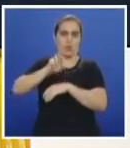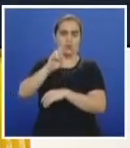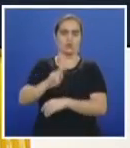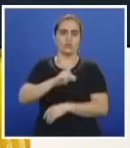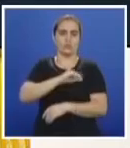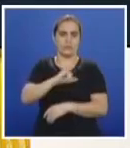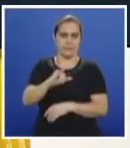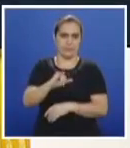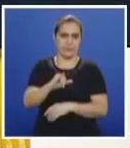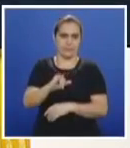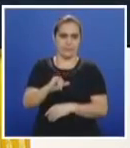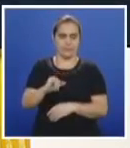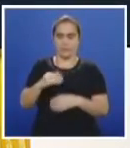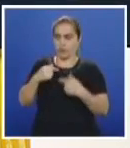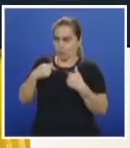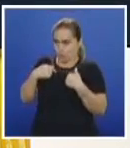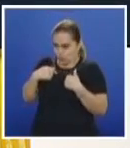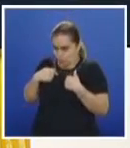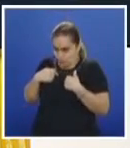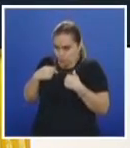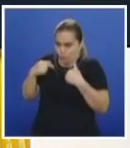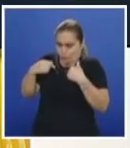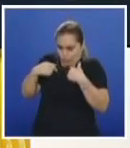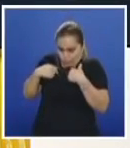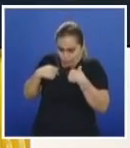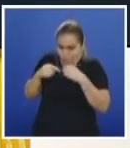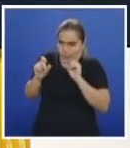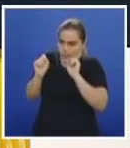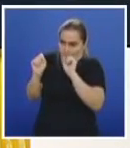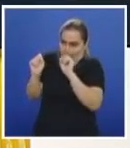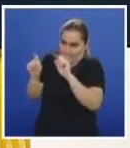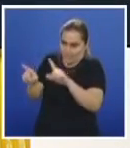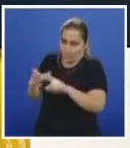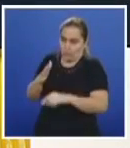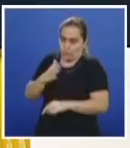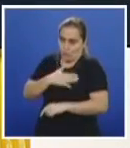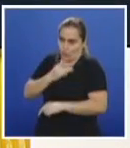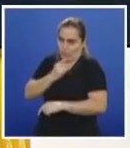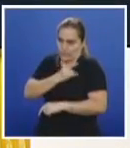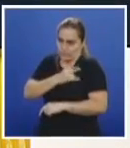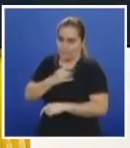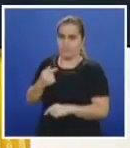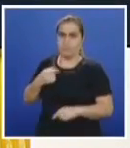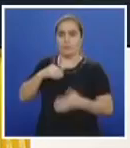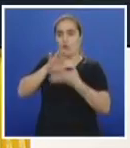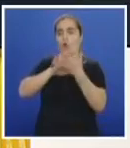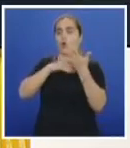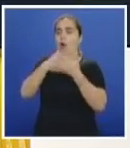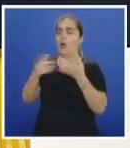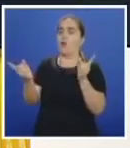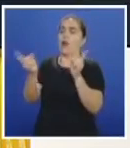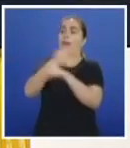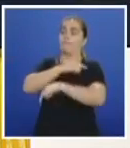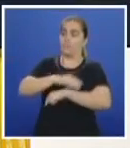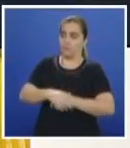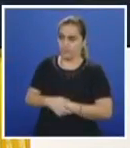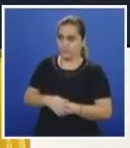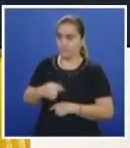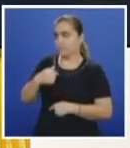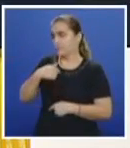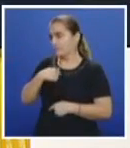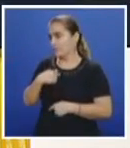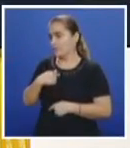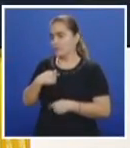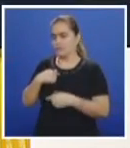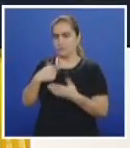sur de Cali. Me voy a poner de lado en estos momentos de las universidades. Digo, si cambio los horarios y de los colegios, si modifico los